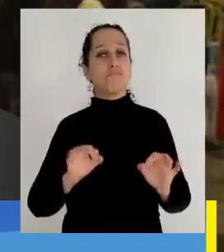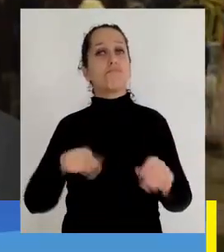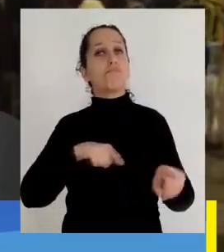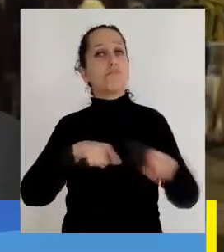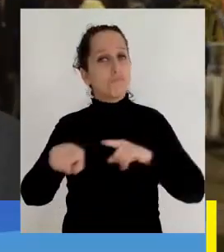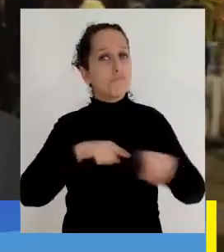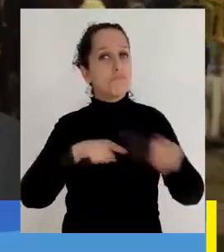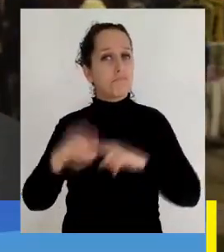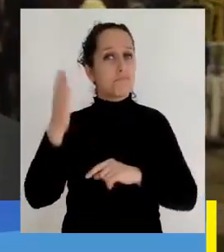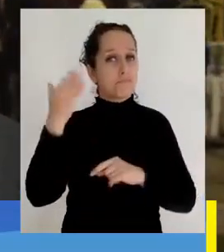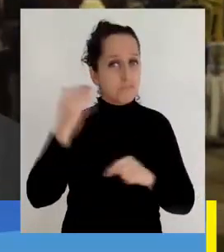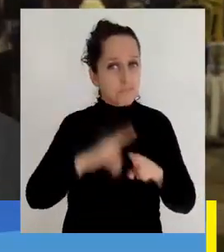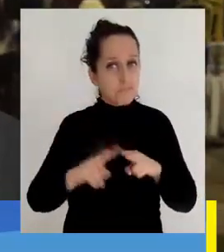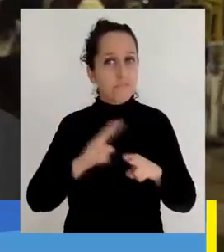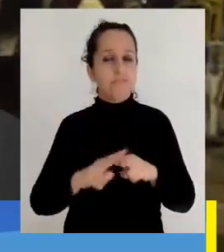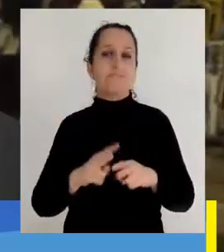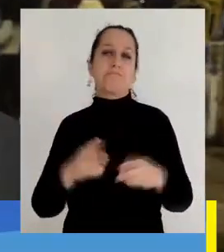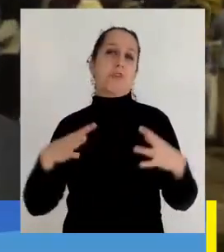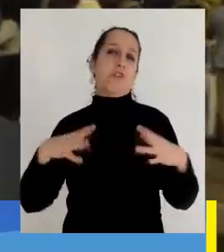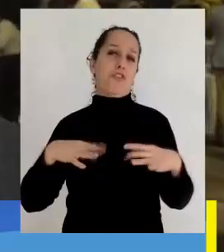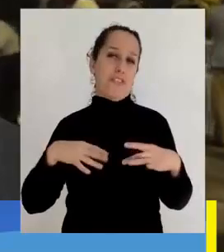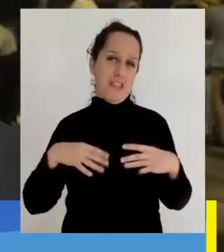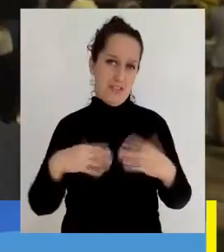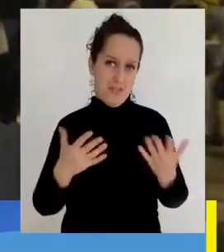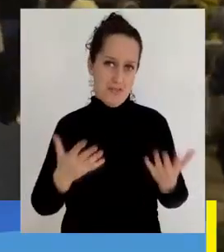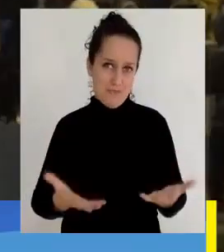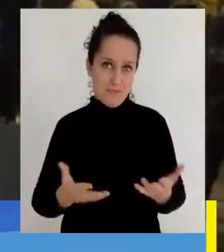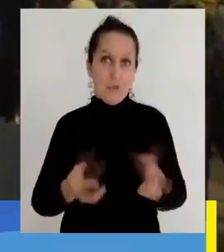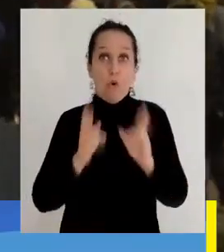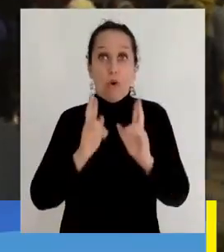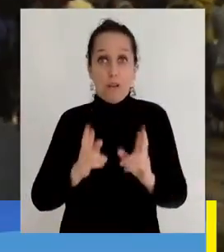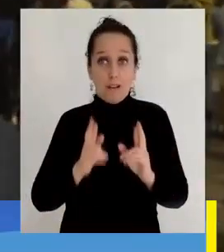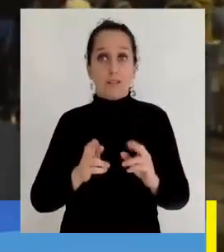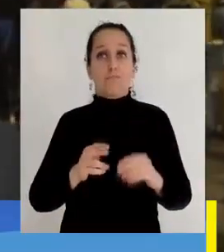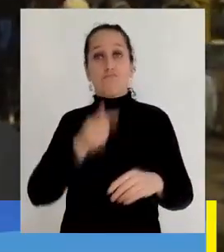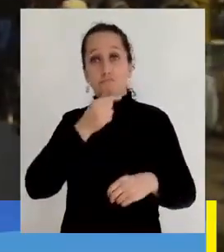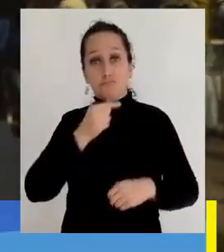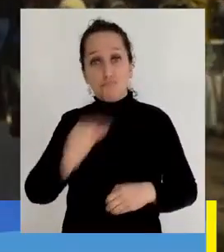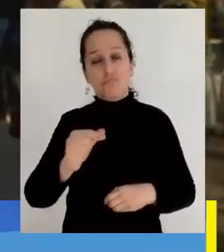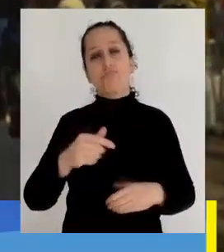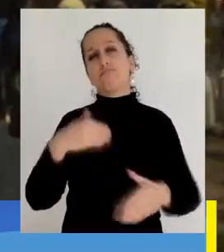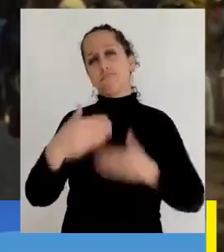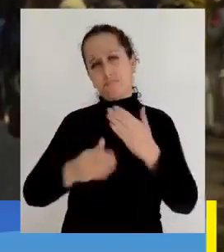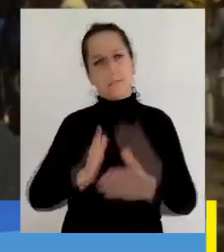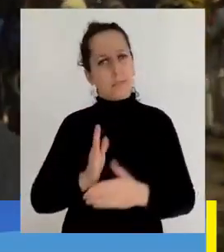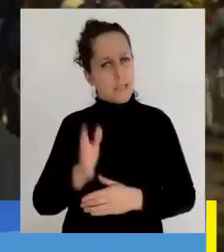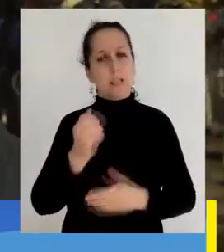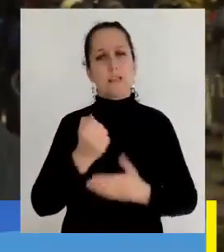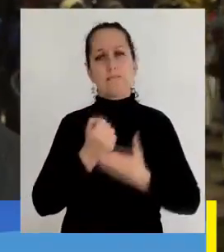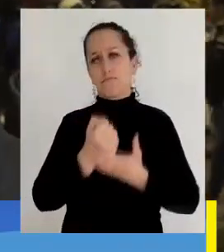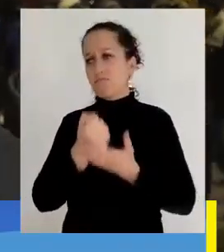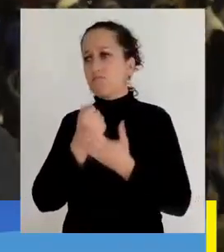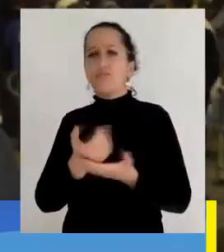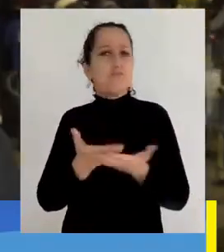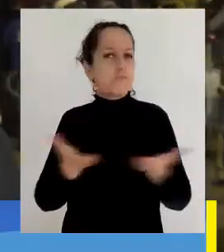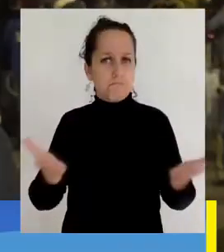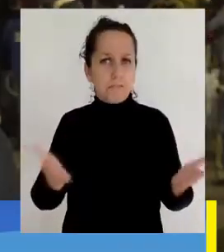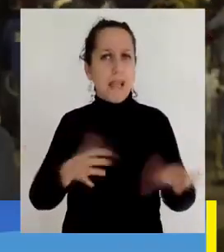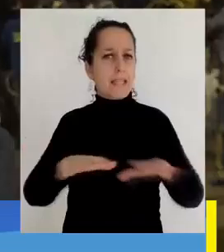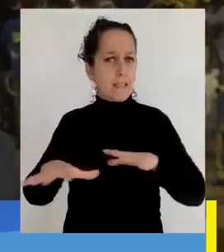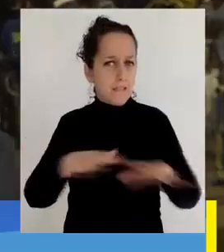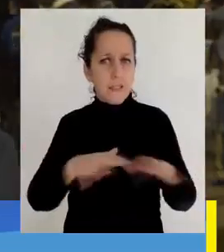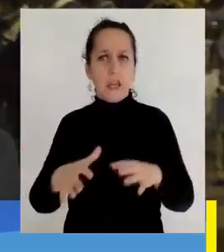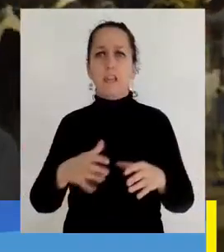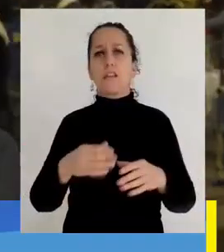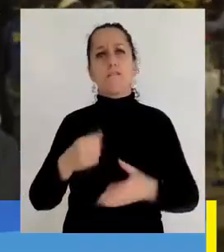acciones que llevamos un tiempo ya desarrollando, lo que nos pone muy contentos y sobre todo esperamos ya prontamente seguir aportando con toda